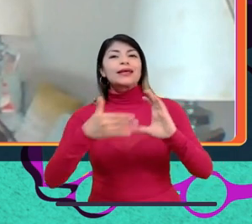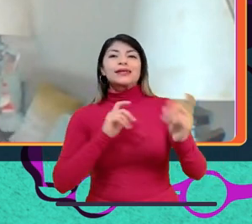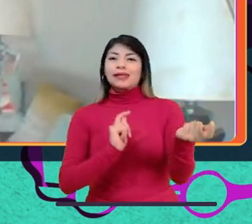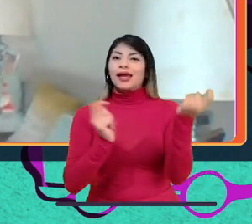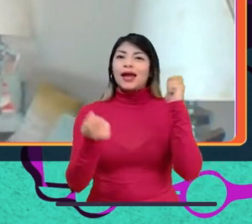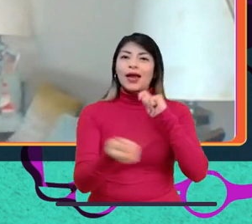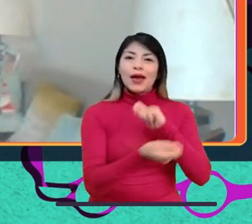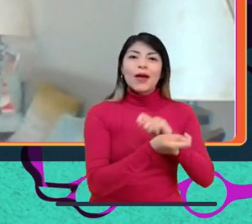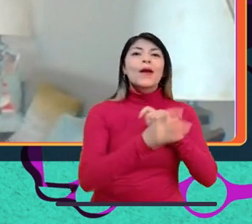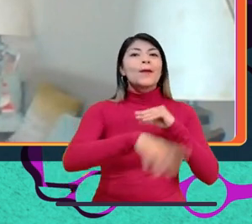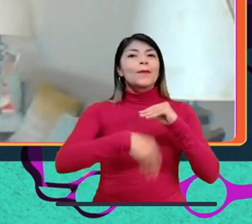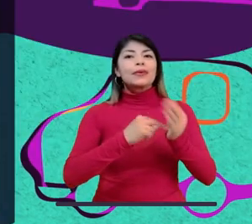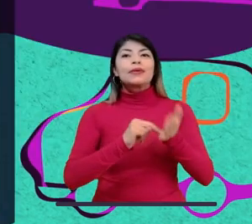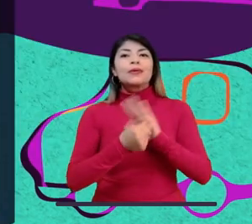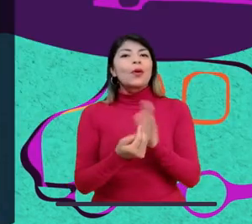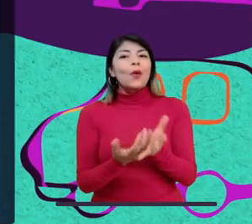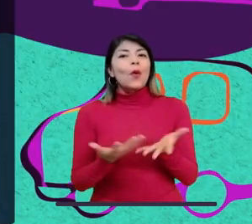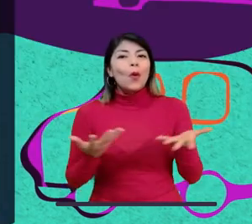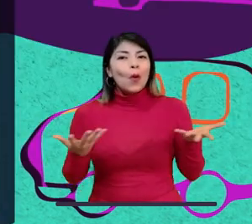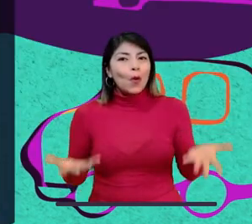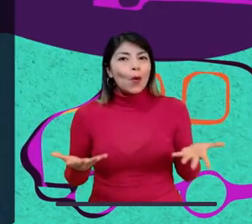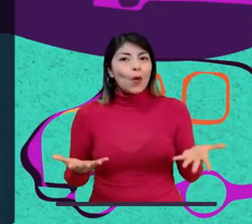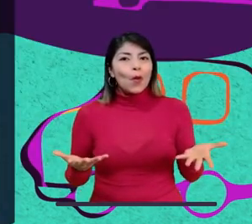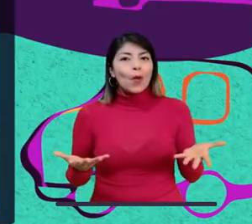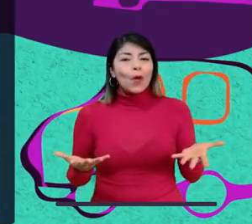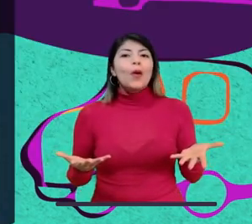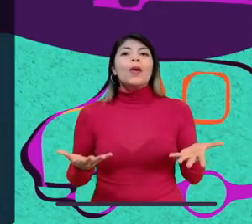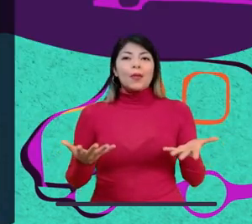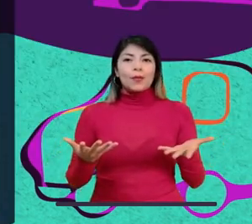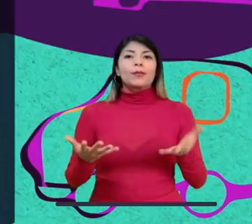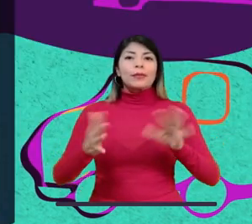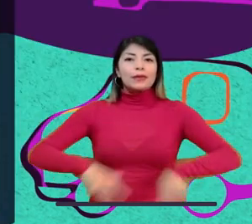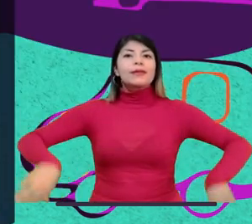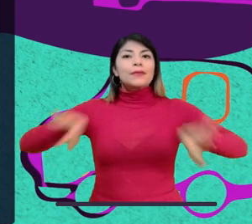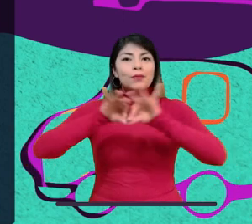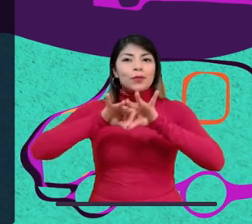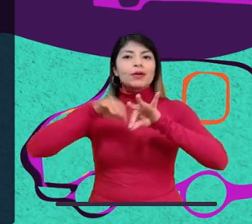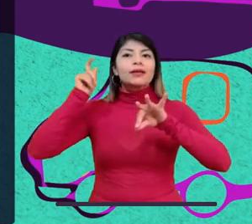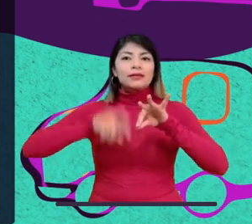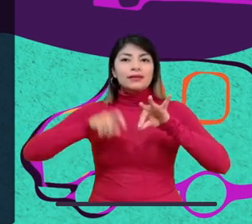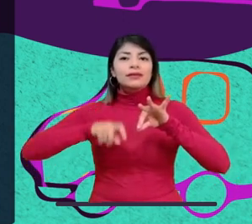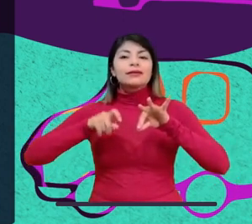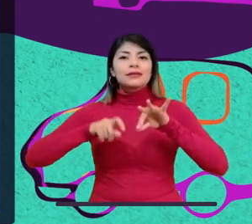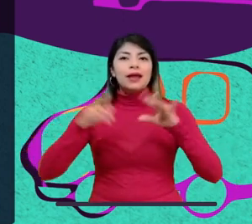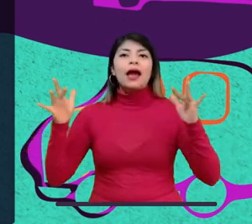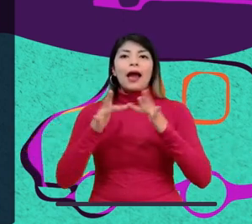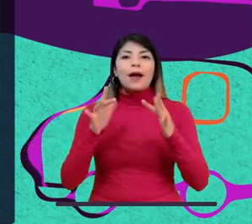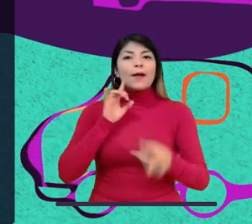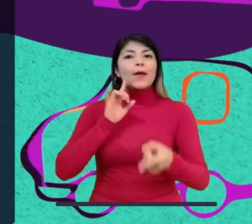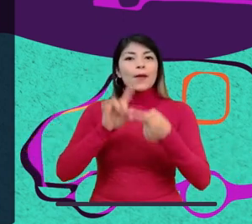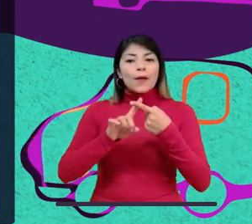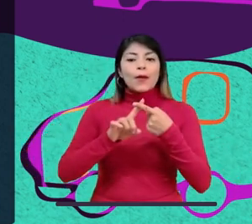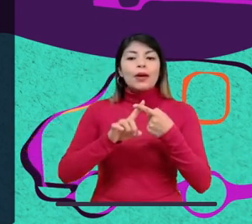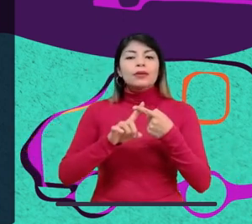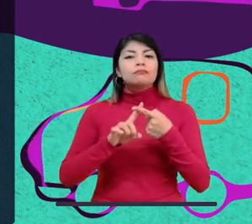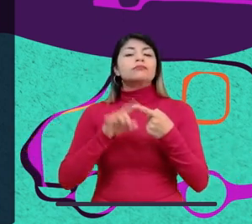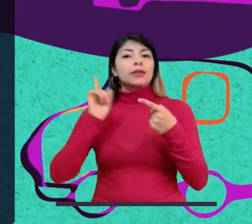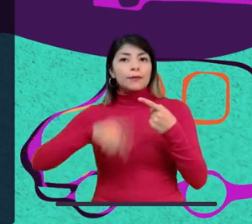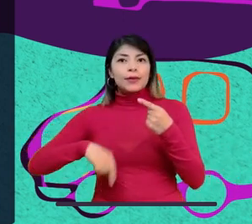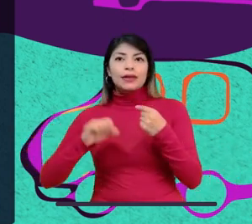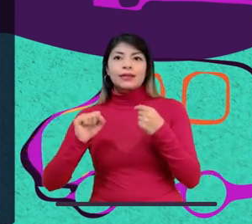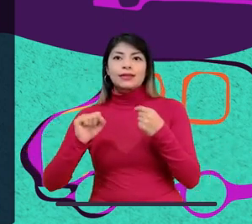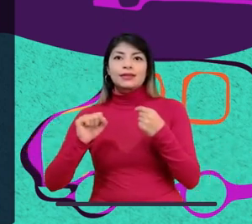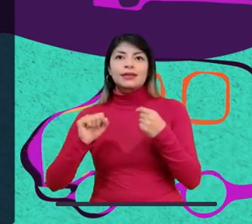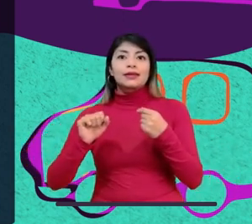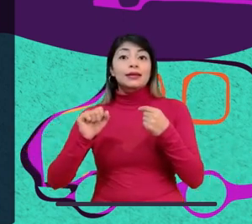los cambios climáticos. En el no consumir o en el consumir desde nuestra conciencia y corazón y al mismo